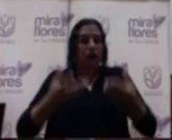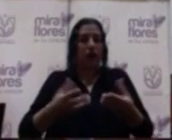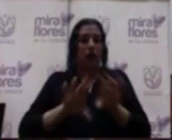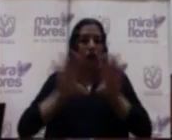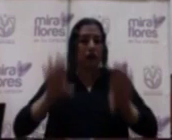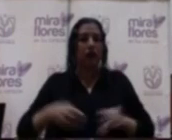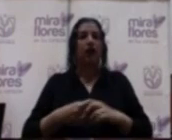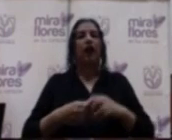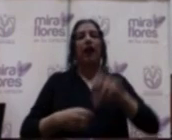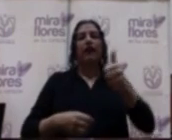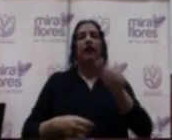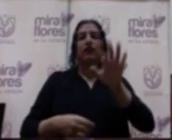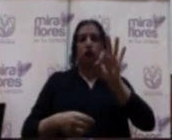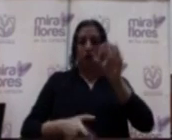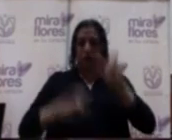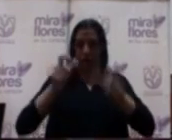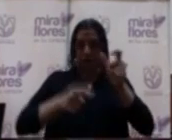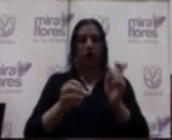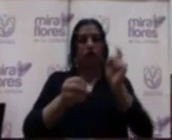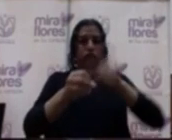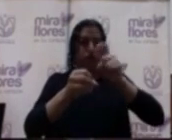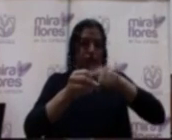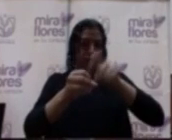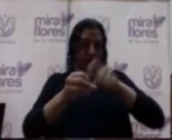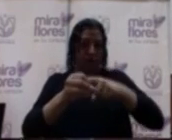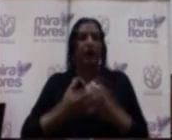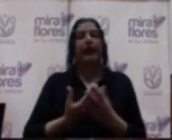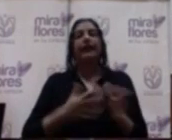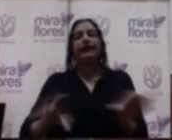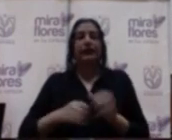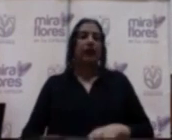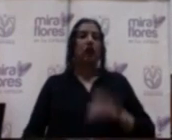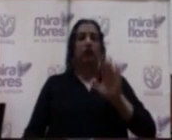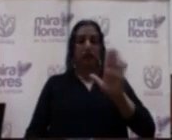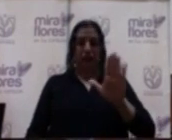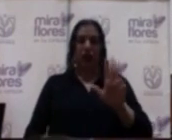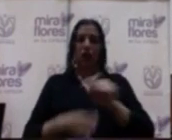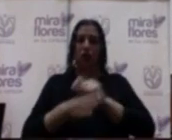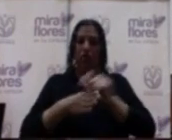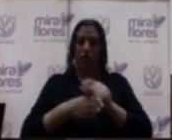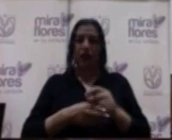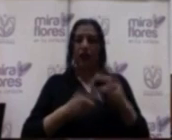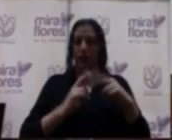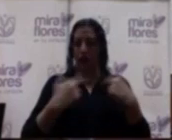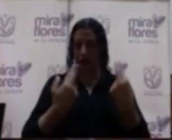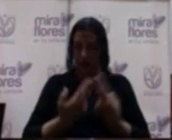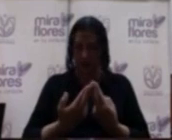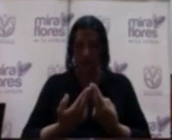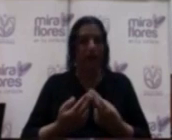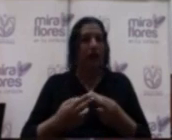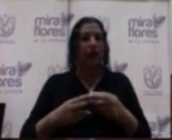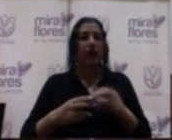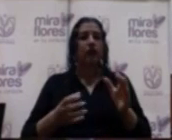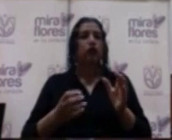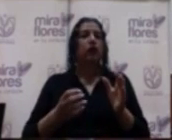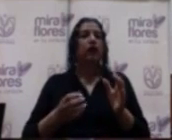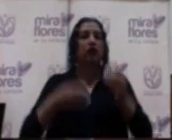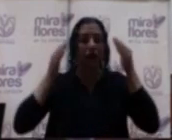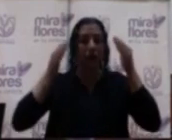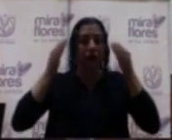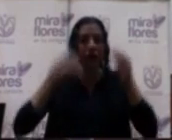19 agentes participantes. Se realizaron 5 talleres que estuvieron referidos básicamente a